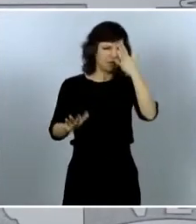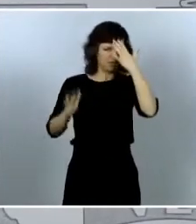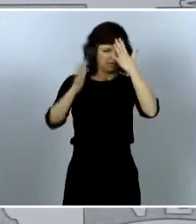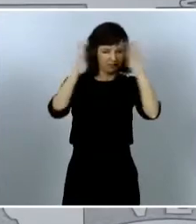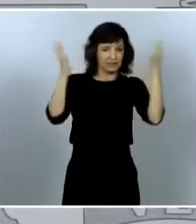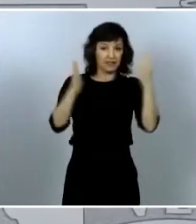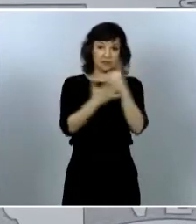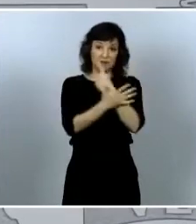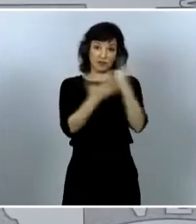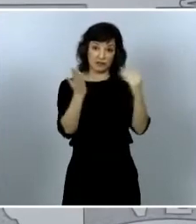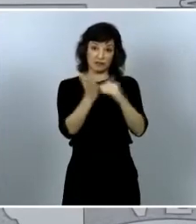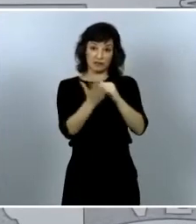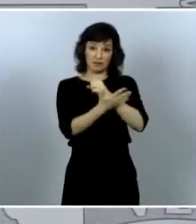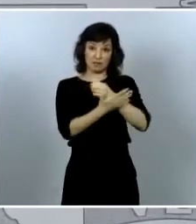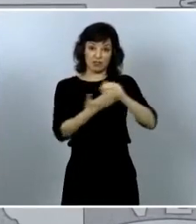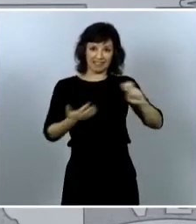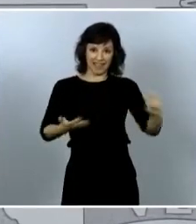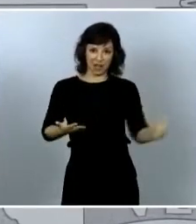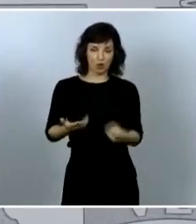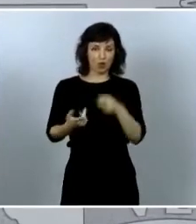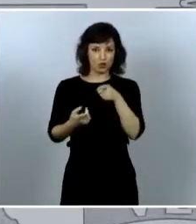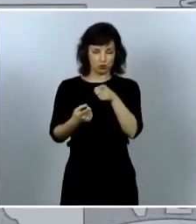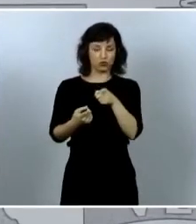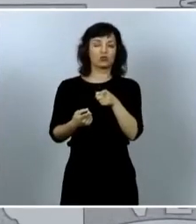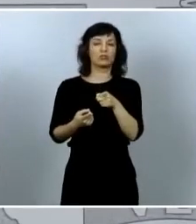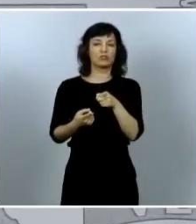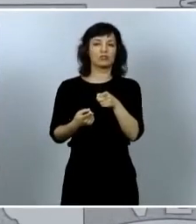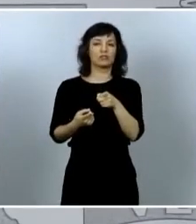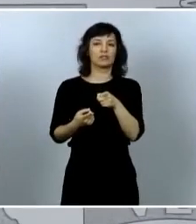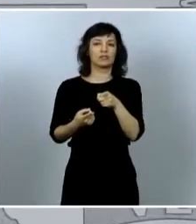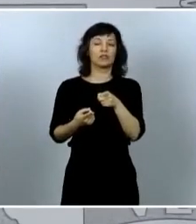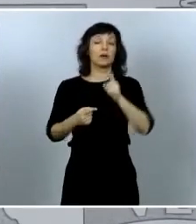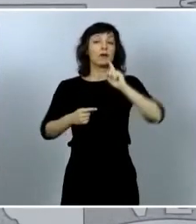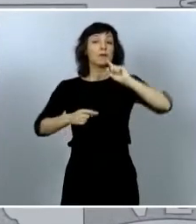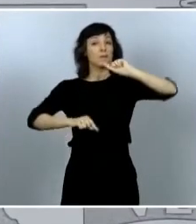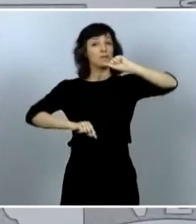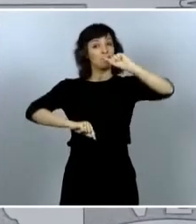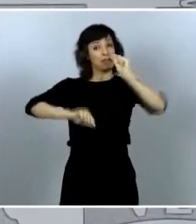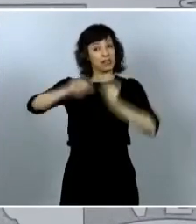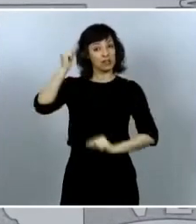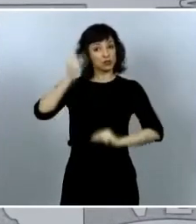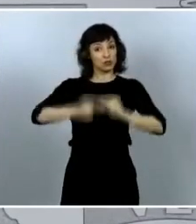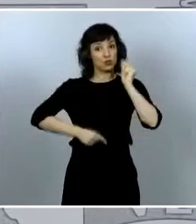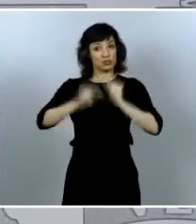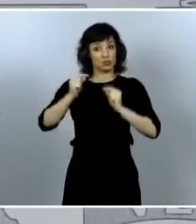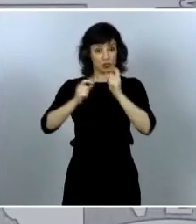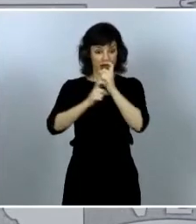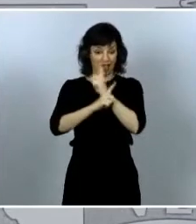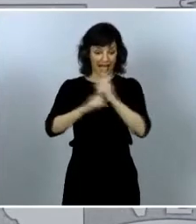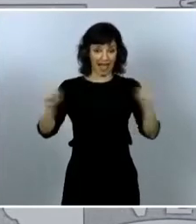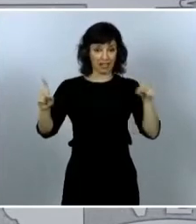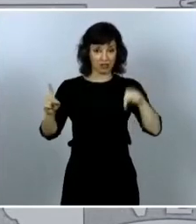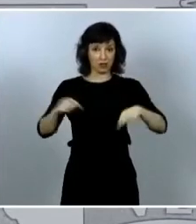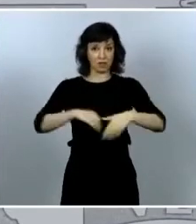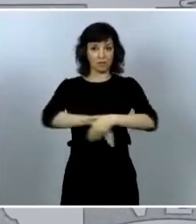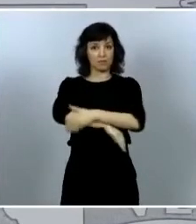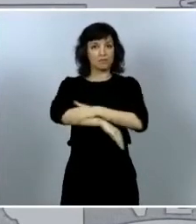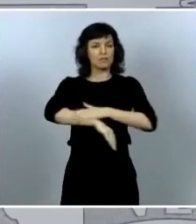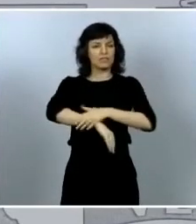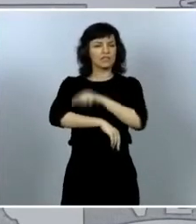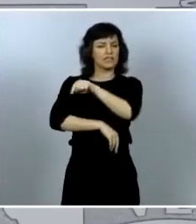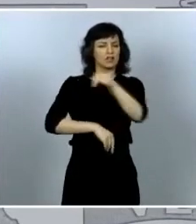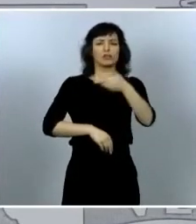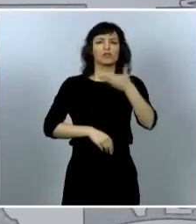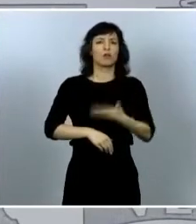millones de euros equivale a más del triple del presupuesto del que dispone este año ministerios tan importantes como el de educación